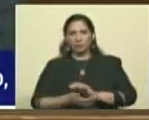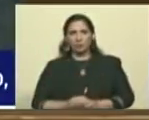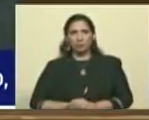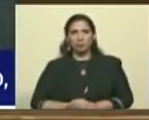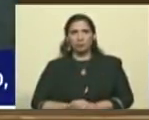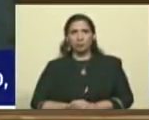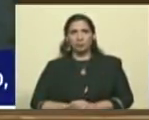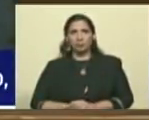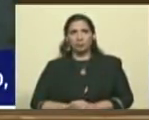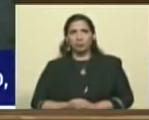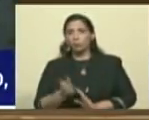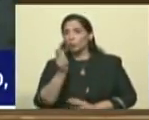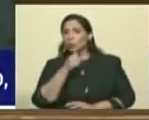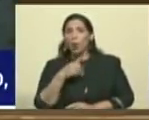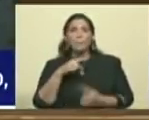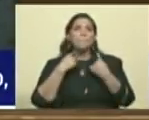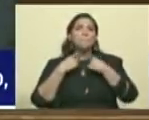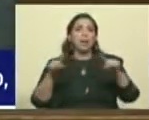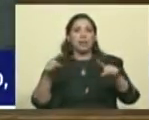No hay pérdida más dolorosa.